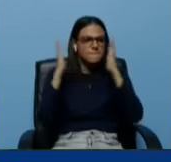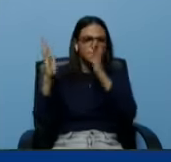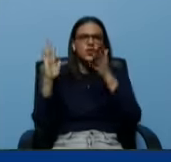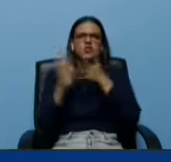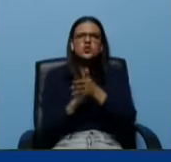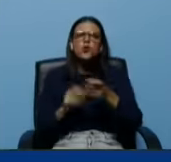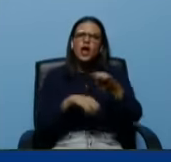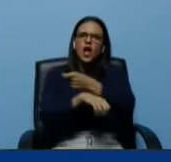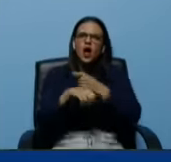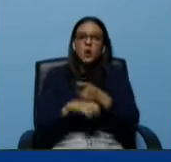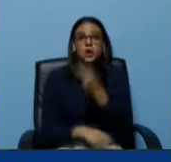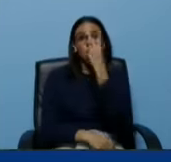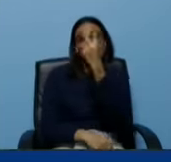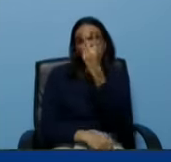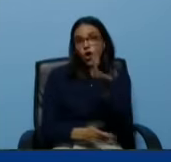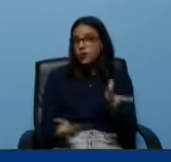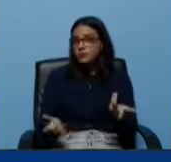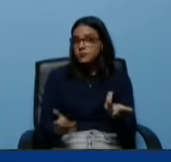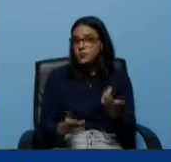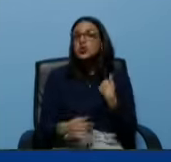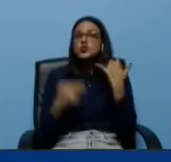Ya hay dos periodos de gobierno.